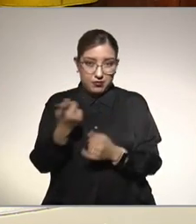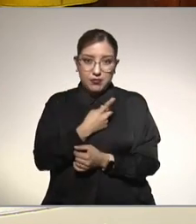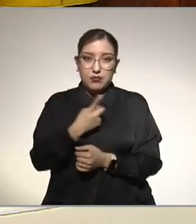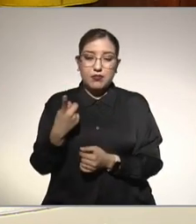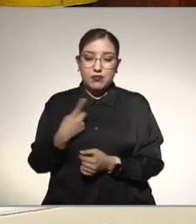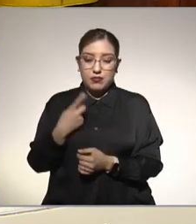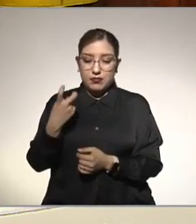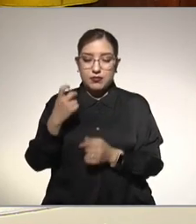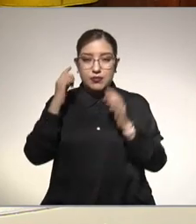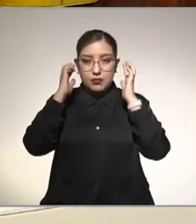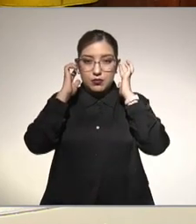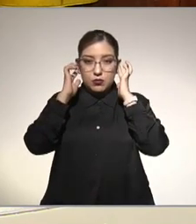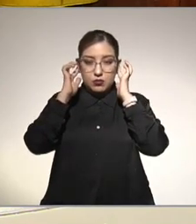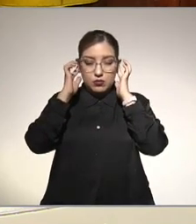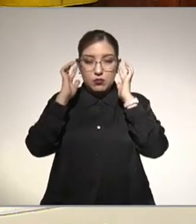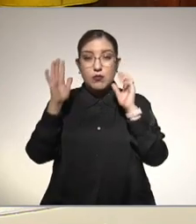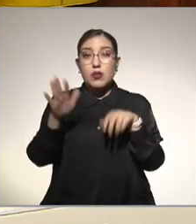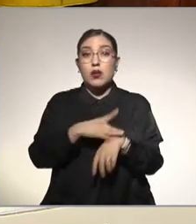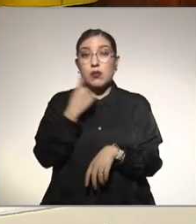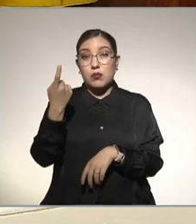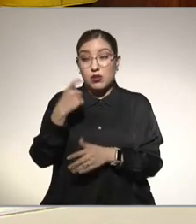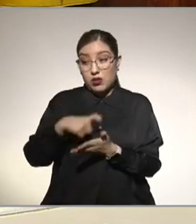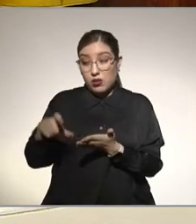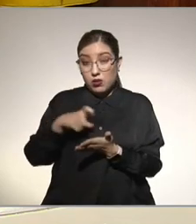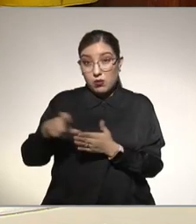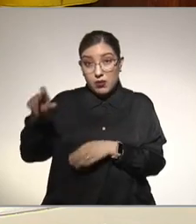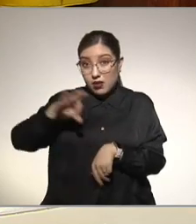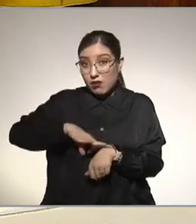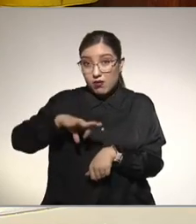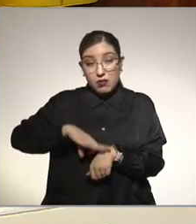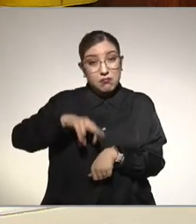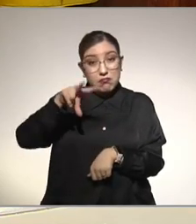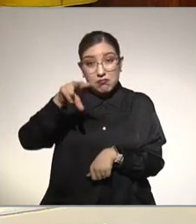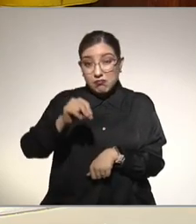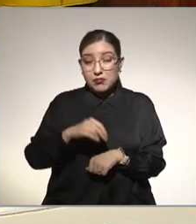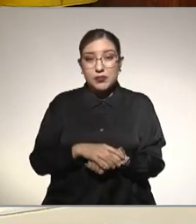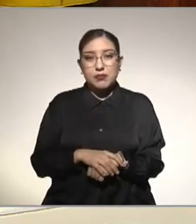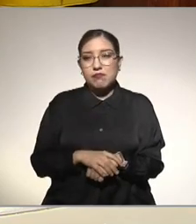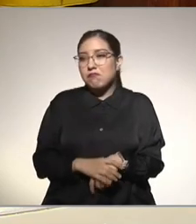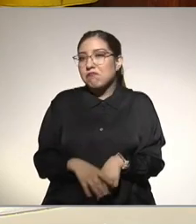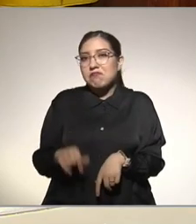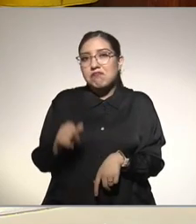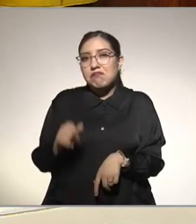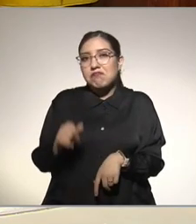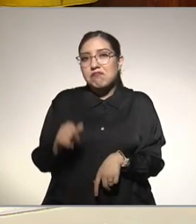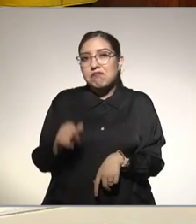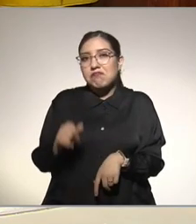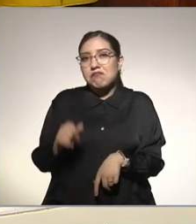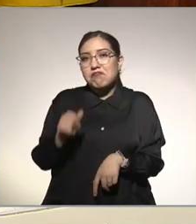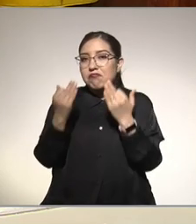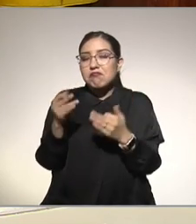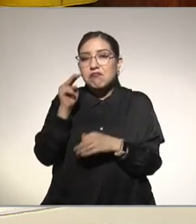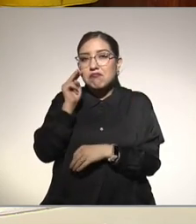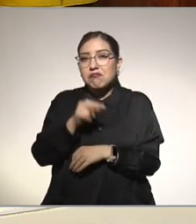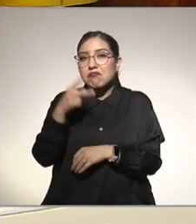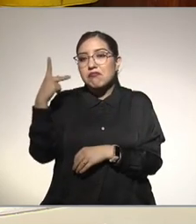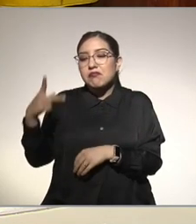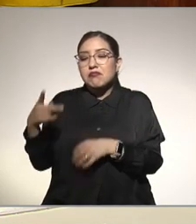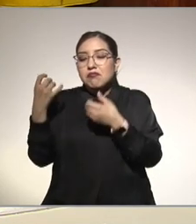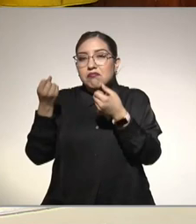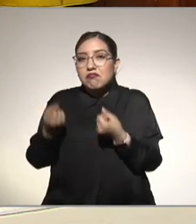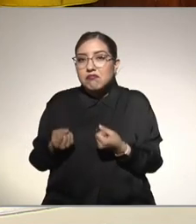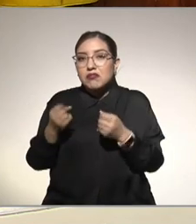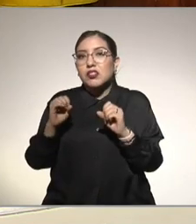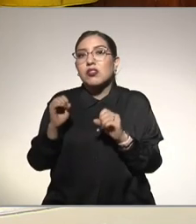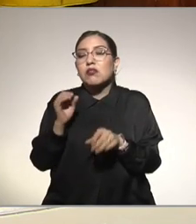medicamentos que compran en la farmacia nada nada ni los test no tienen estudios serios no han visto su seguridad su eficacia como cualquier medicamento lo